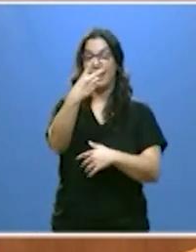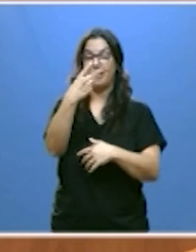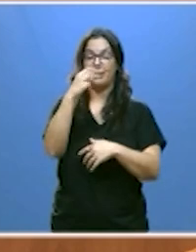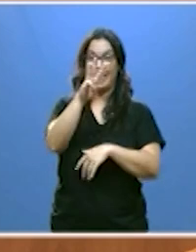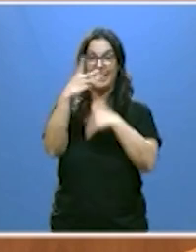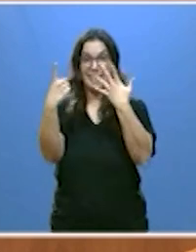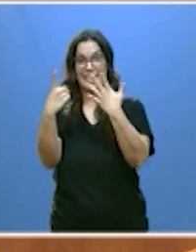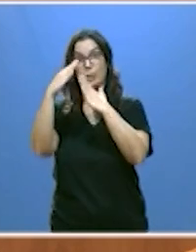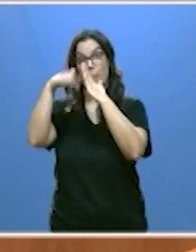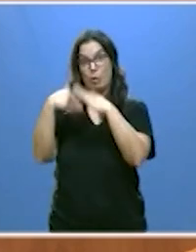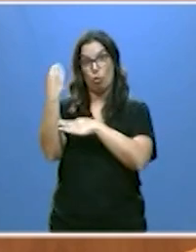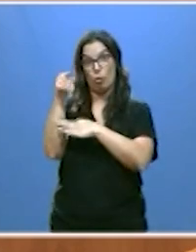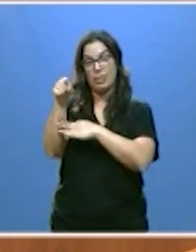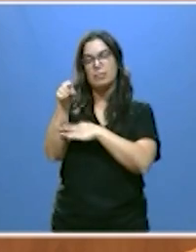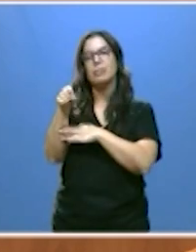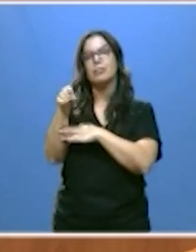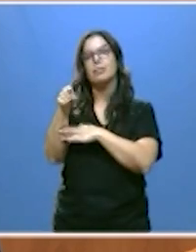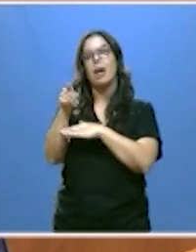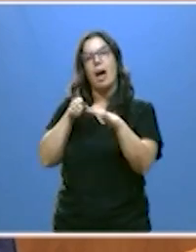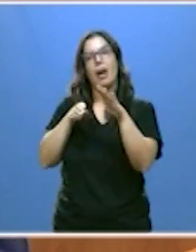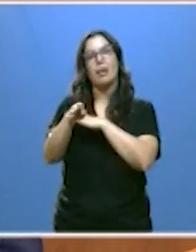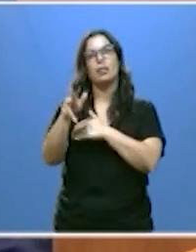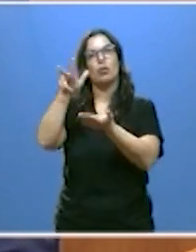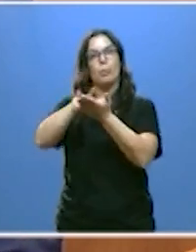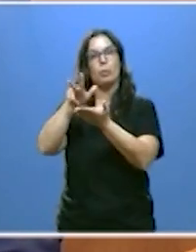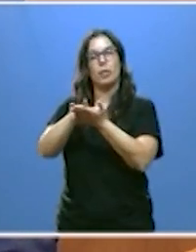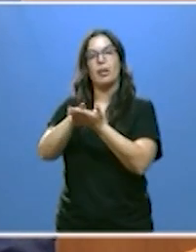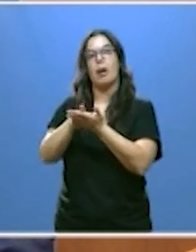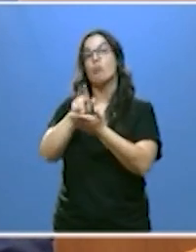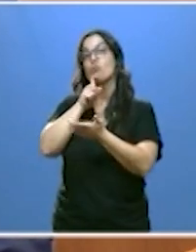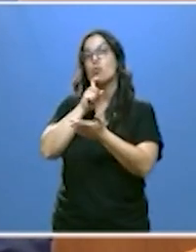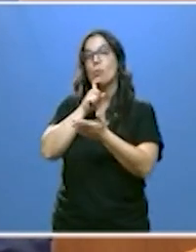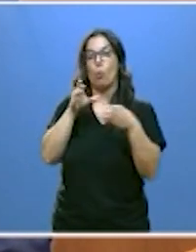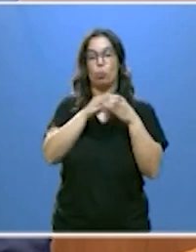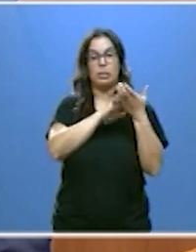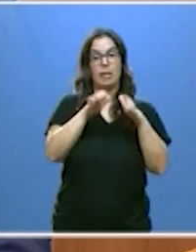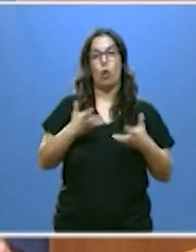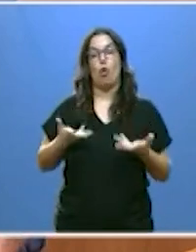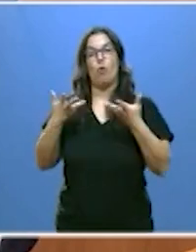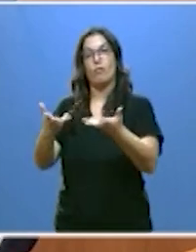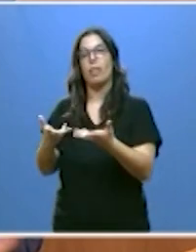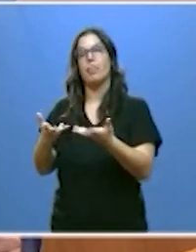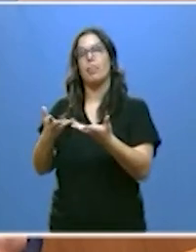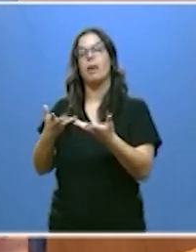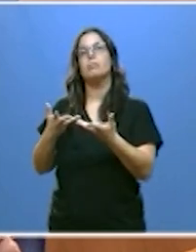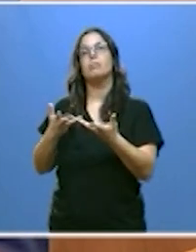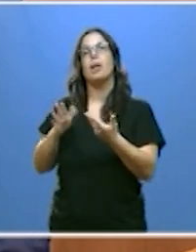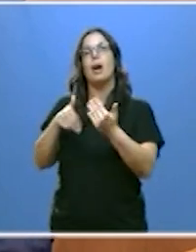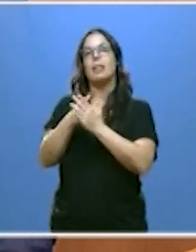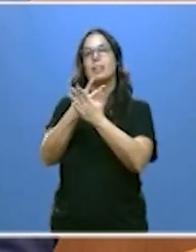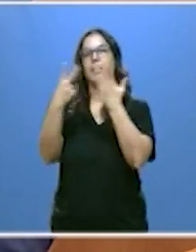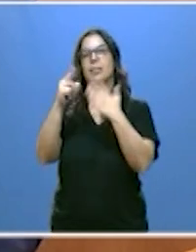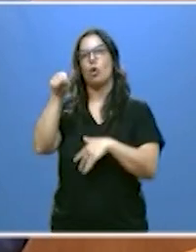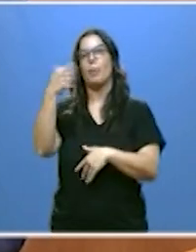su acceso a la hipoteca facilitando la junta de Castilla y León hasta el 17,5